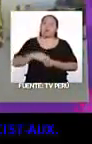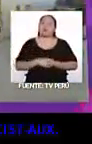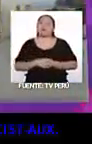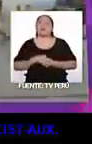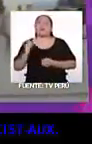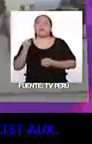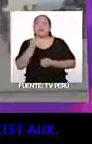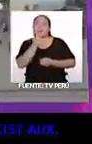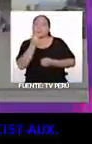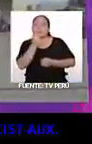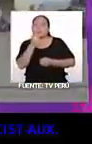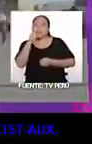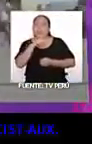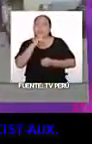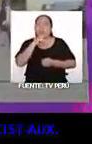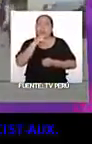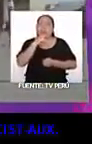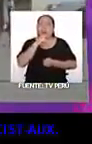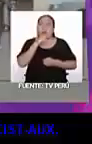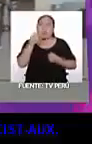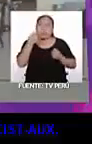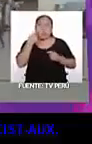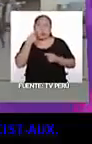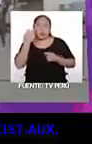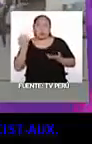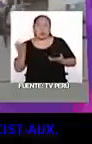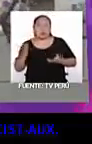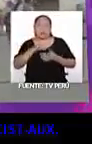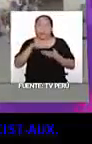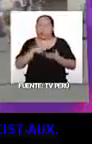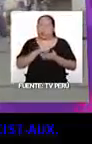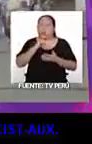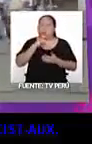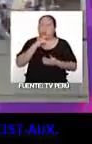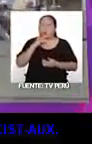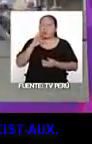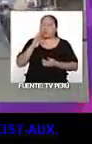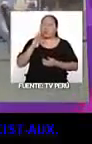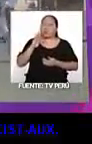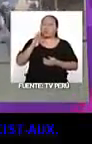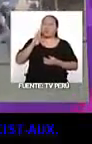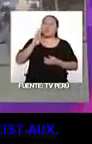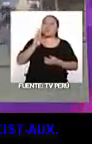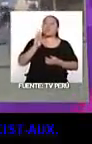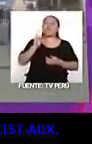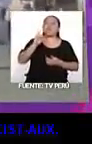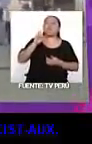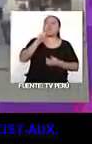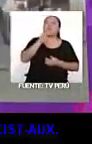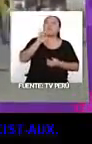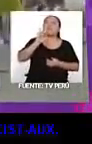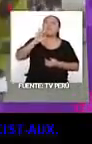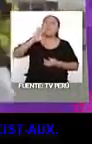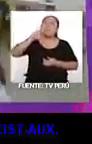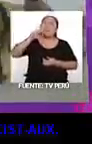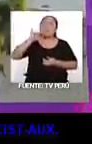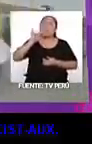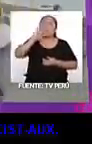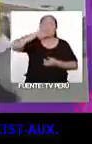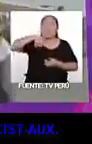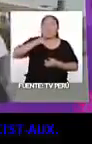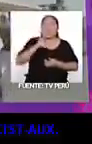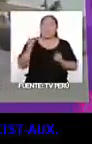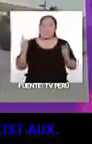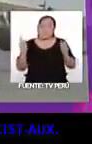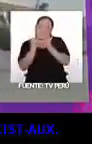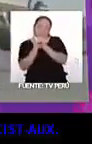lo canta con un artista que ahorita está muy de moda. O sea, que todo el mundo le conoce, que se llama Vicky G. Y que se ha juntado con J-Hope, que es de